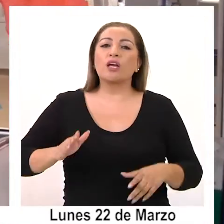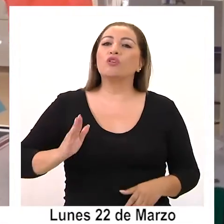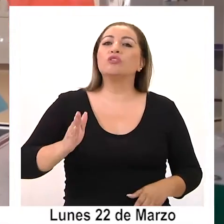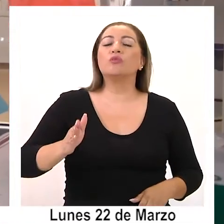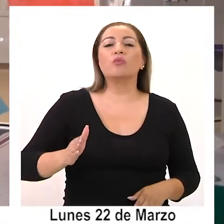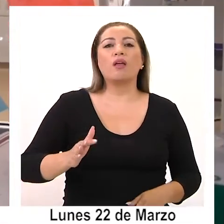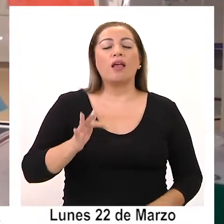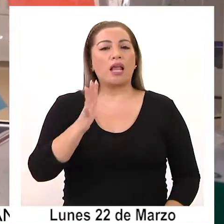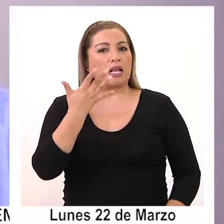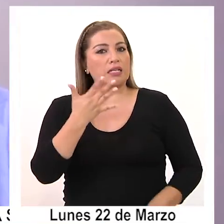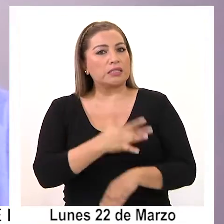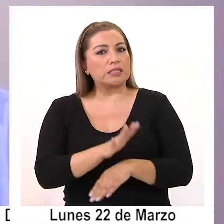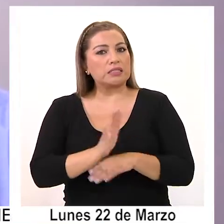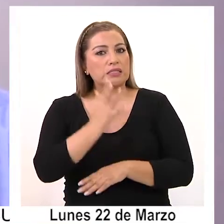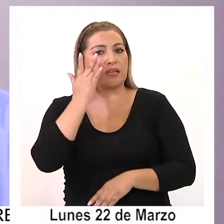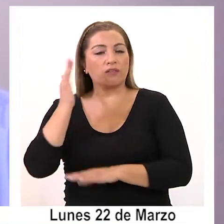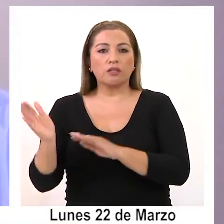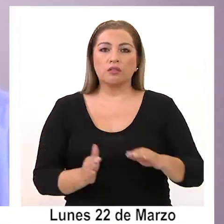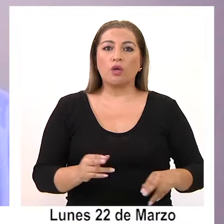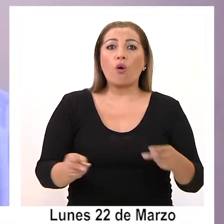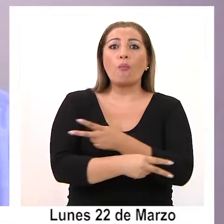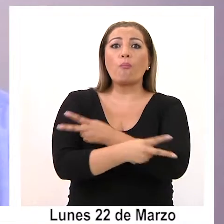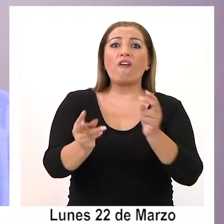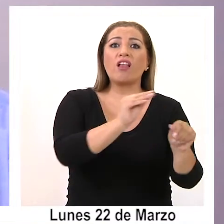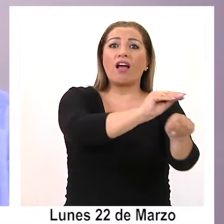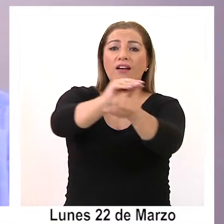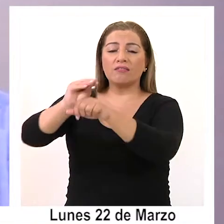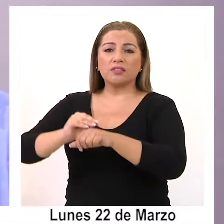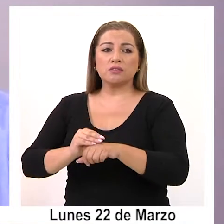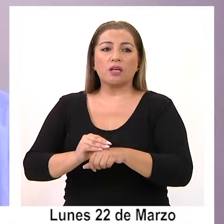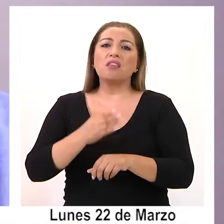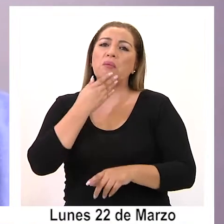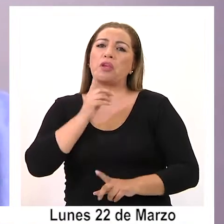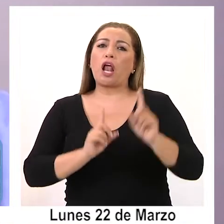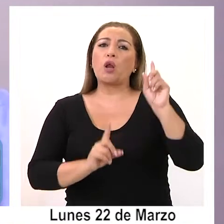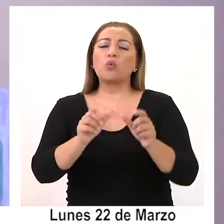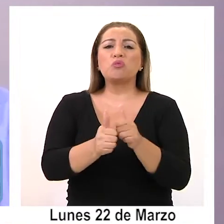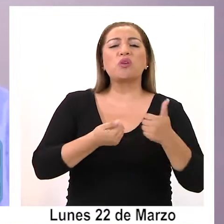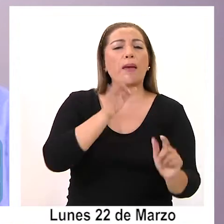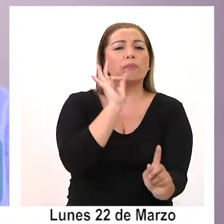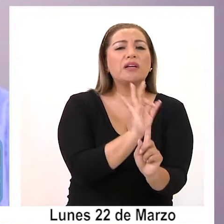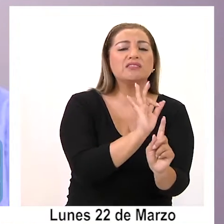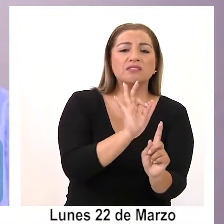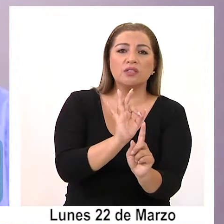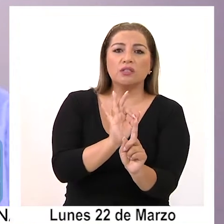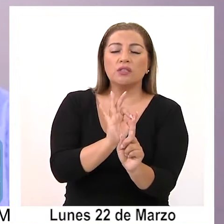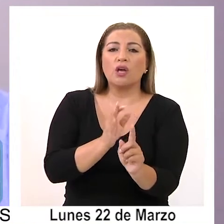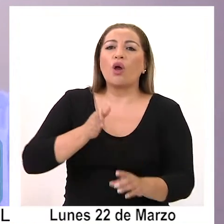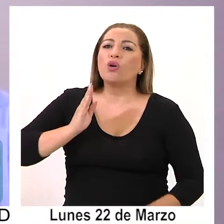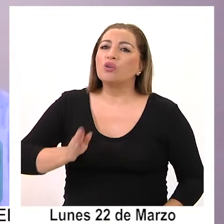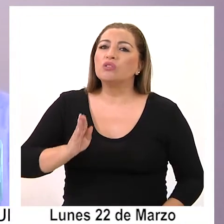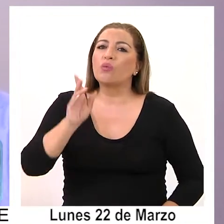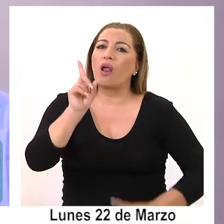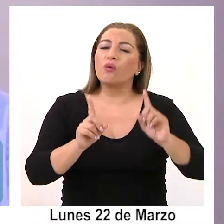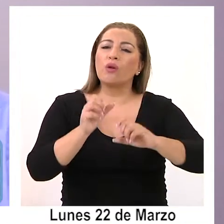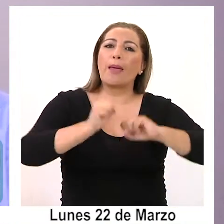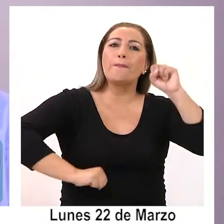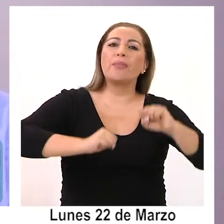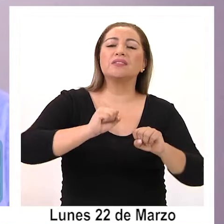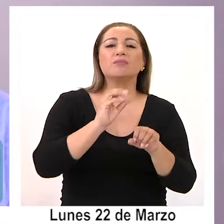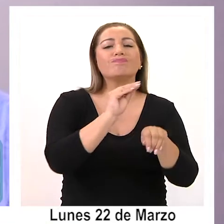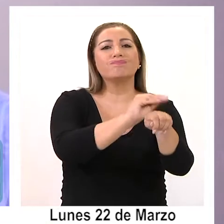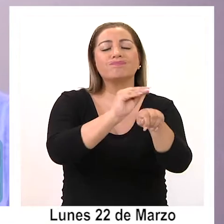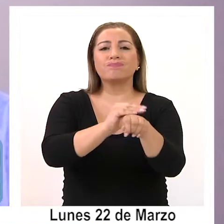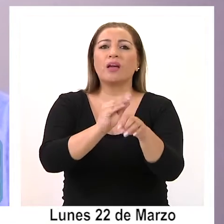del 15 de abril. Hemos hecho un llamado público, y me parece que particular también a algunas autoridades, a seguir golpeando esas puertas de privado, porque es la única